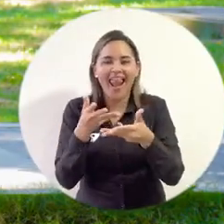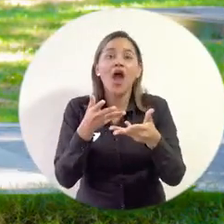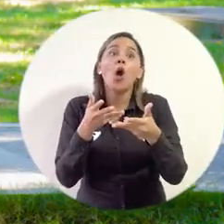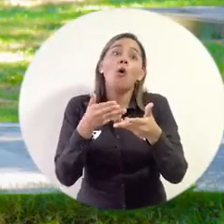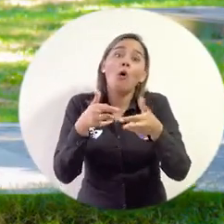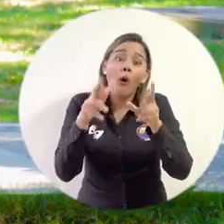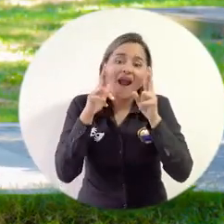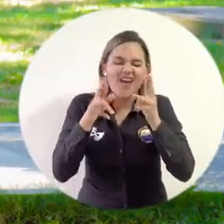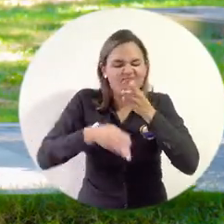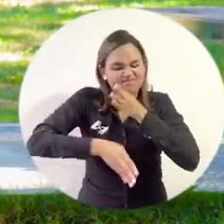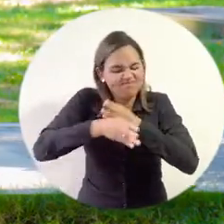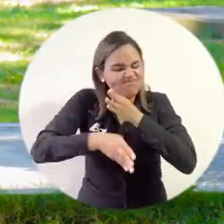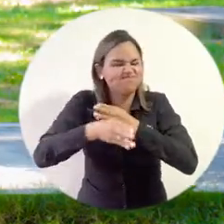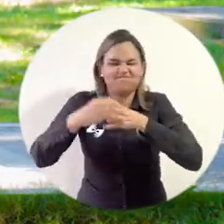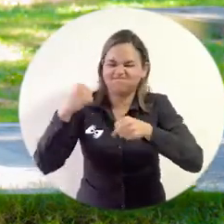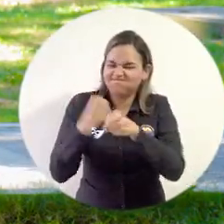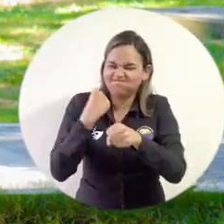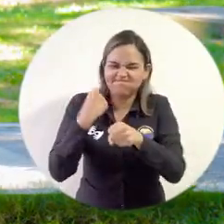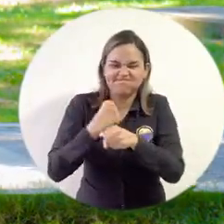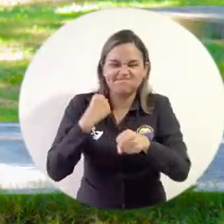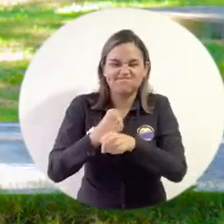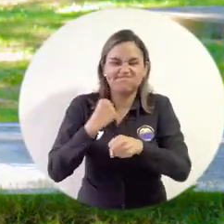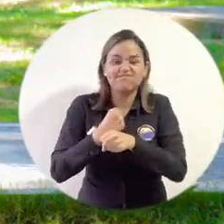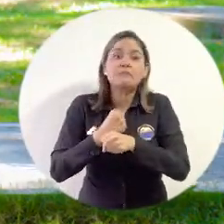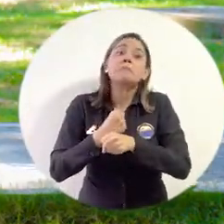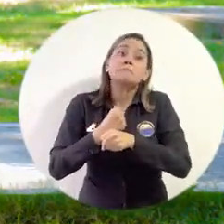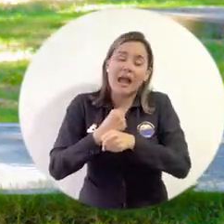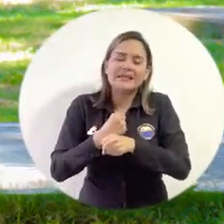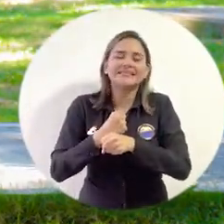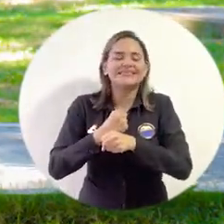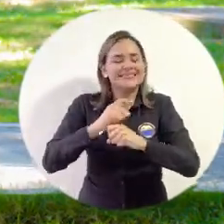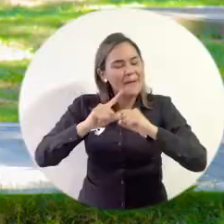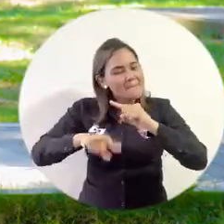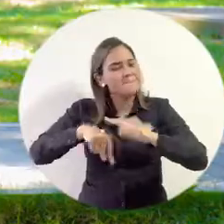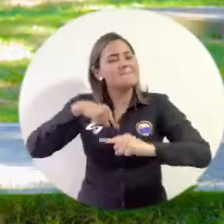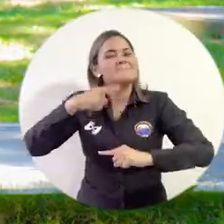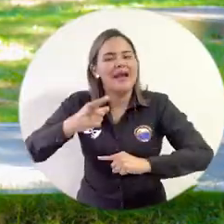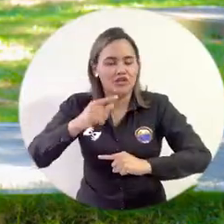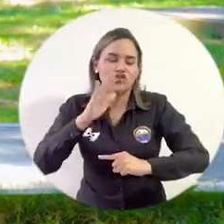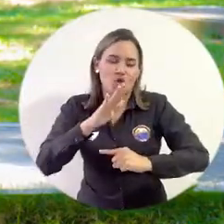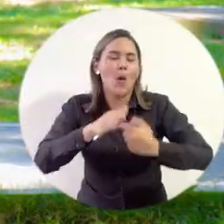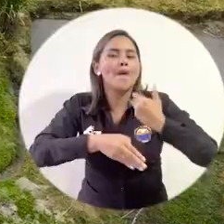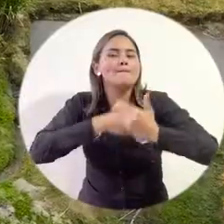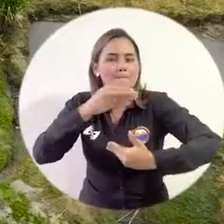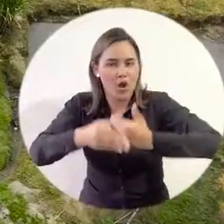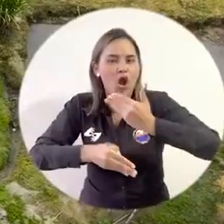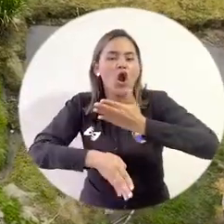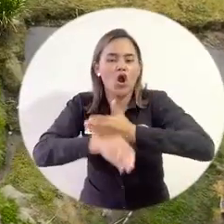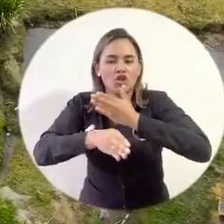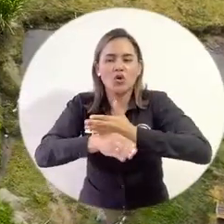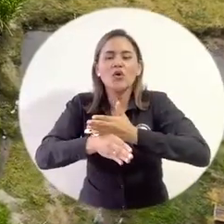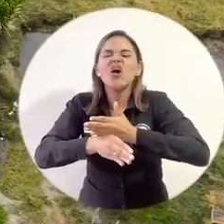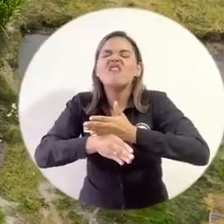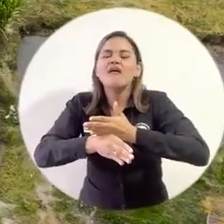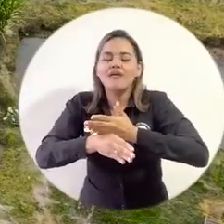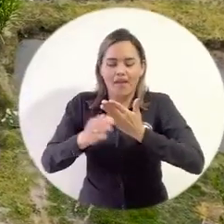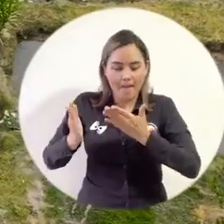seguir trabajando conjuntamente ahora ya en otro ciclo del proceso, que ya es la implementación.